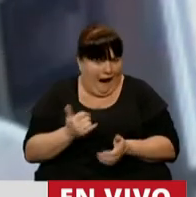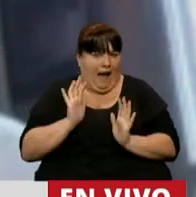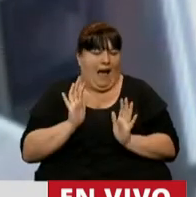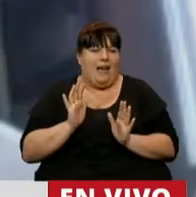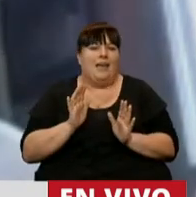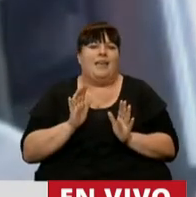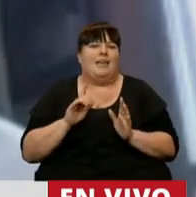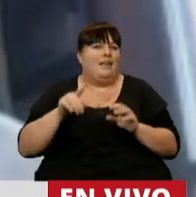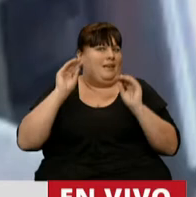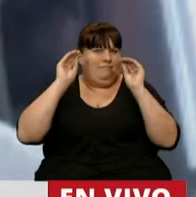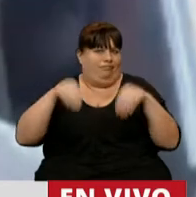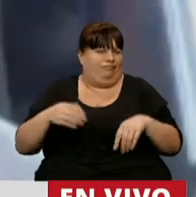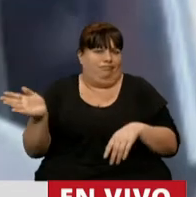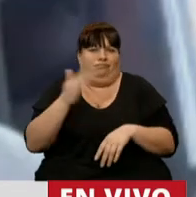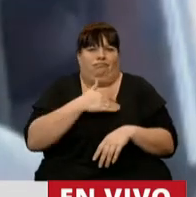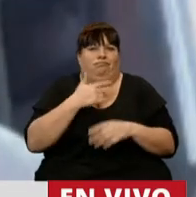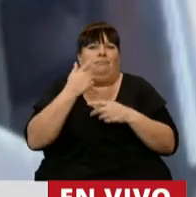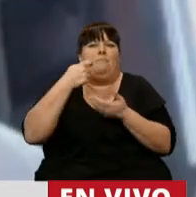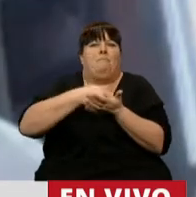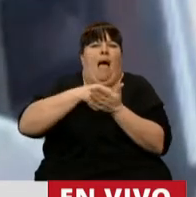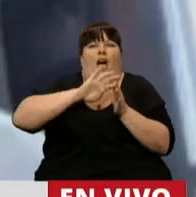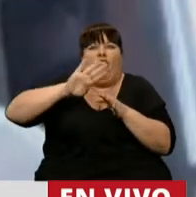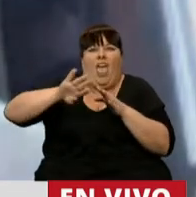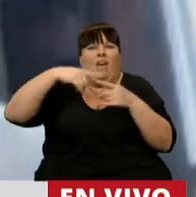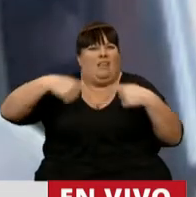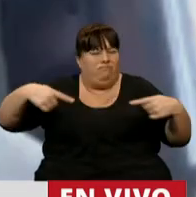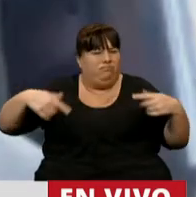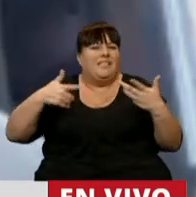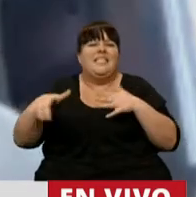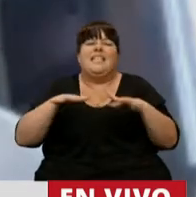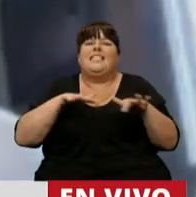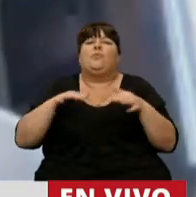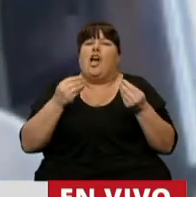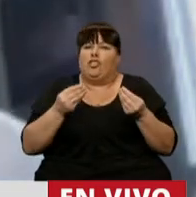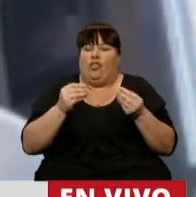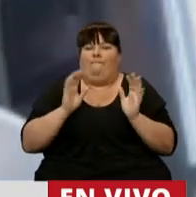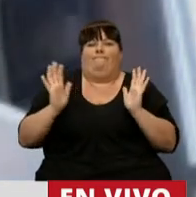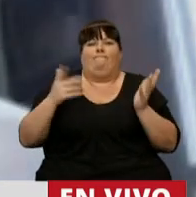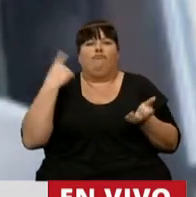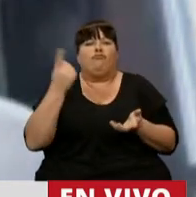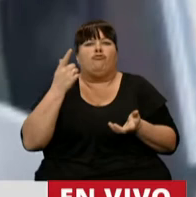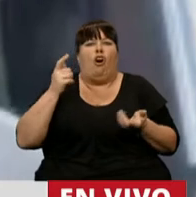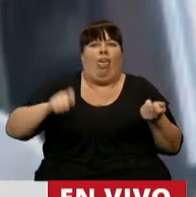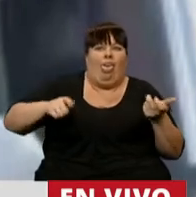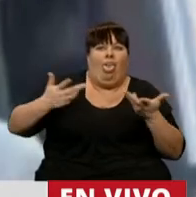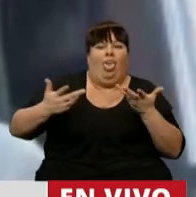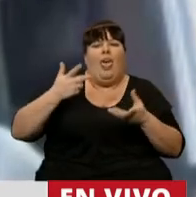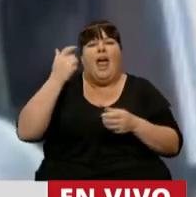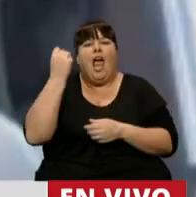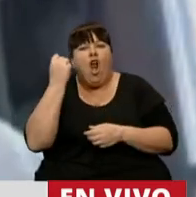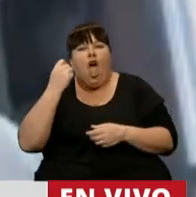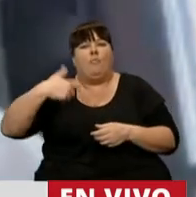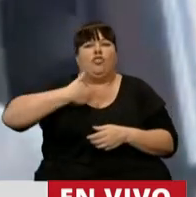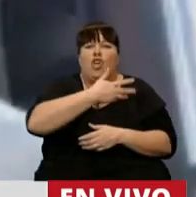una ruptura generalizada de la cadena de pagos y una verdadera situación límite donde todos los actores económicos y